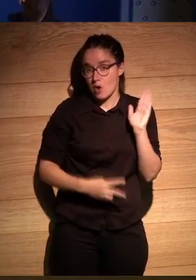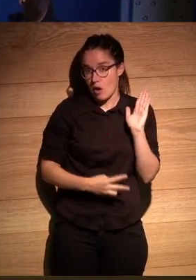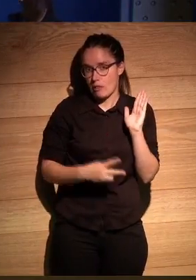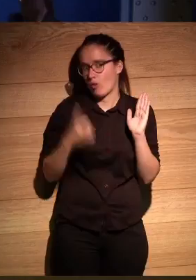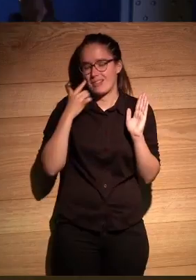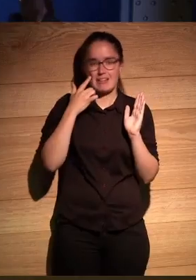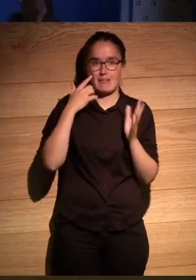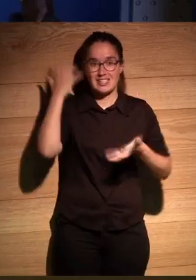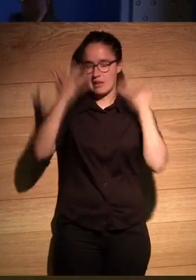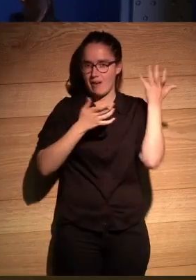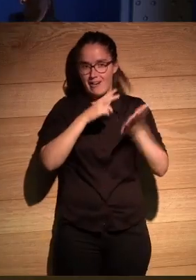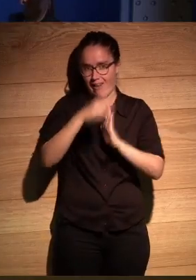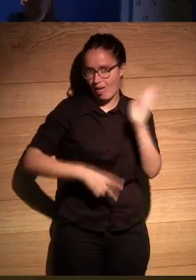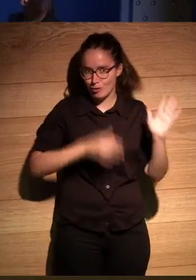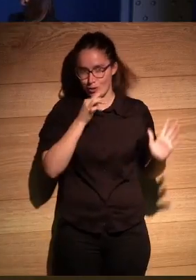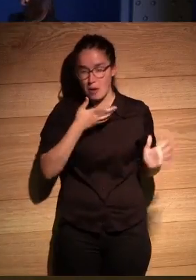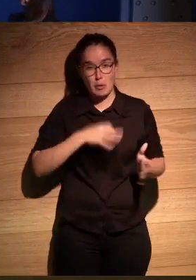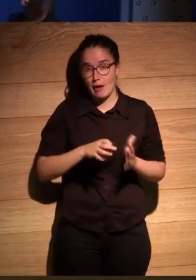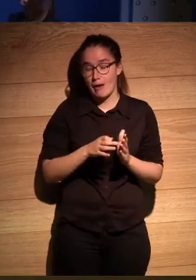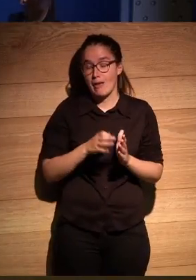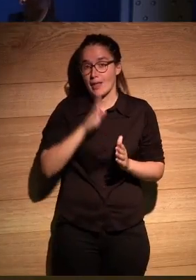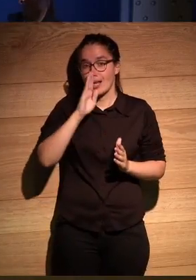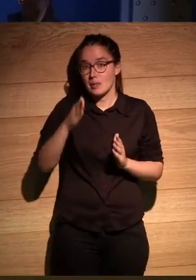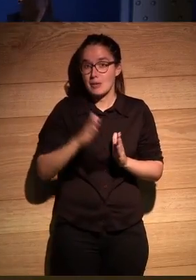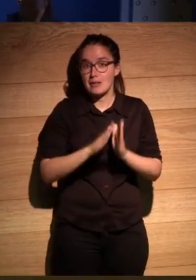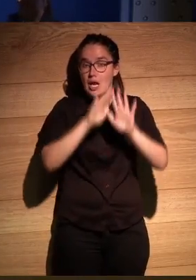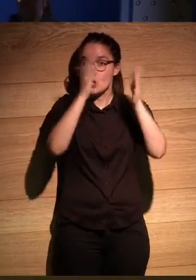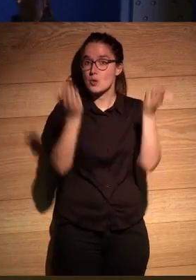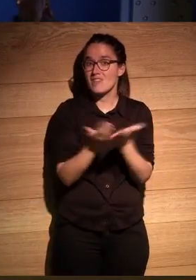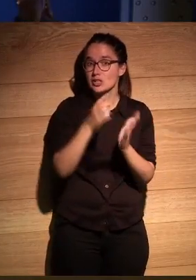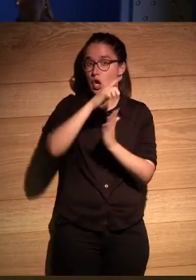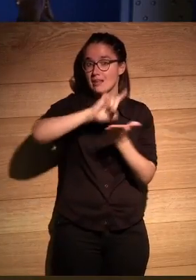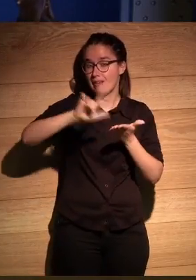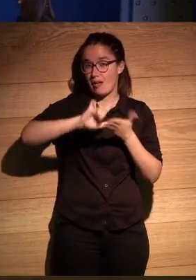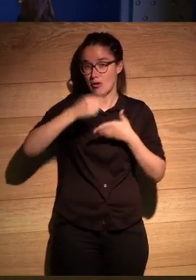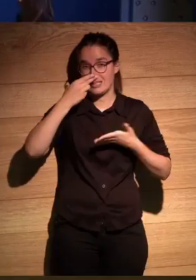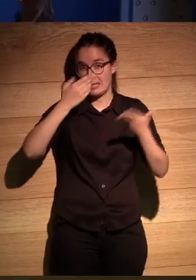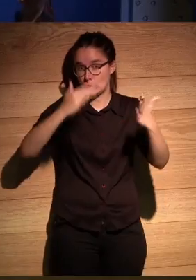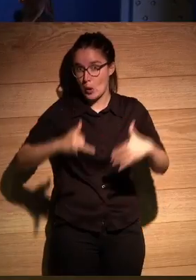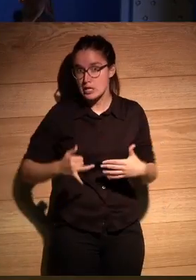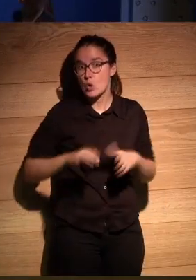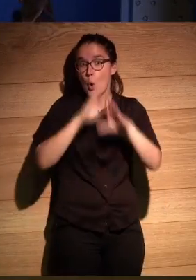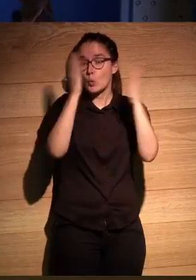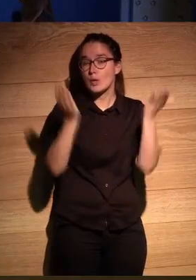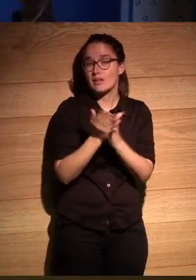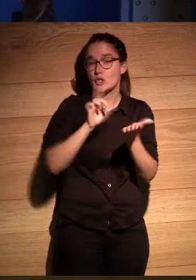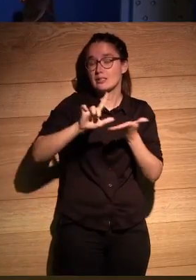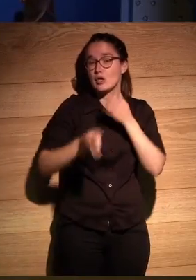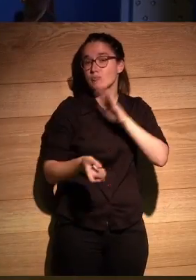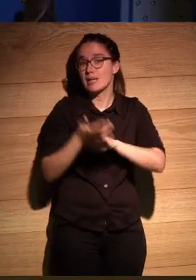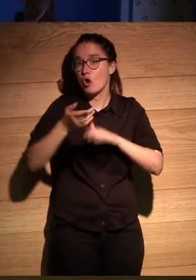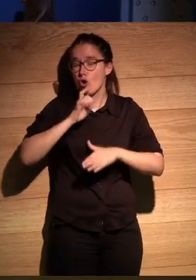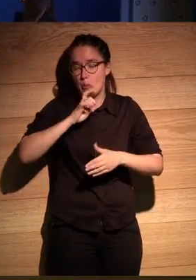salvajes que puede no estar interesado directamente en el universo literario ni en cómo se construyen los universos literarios